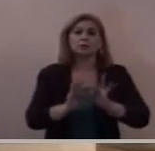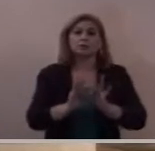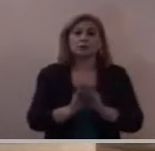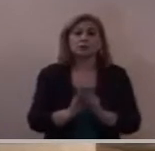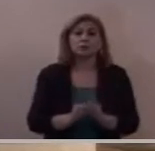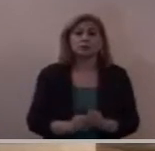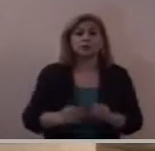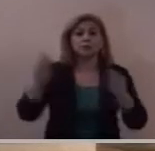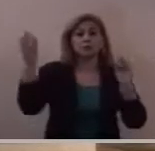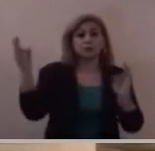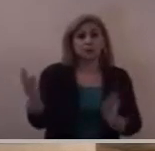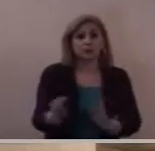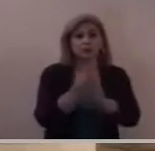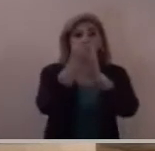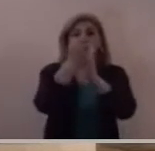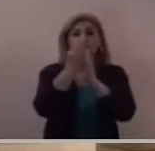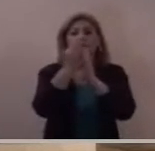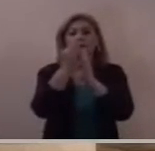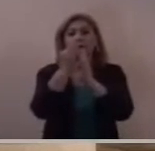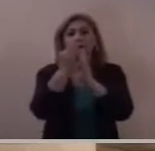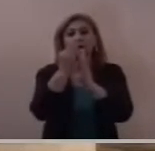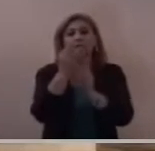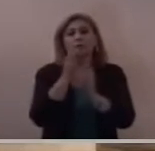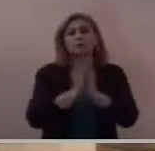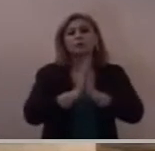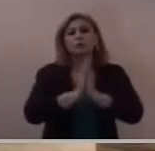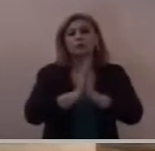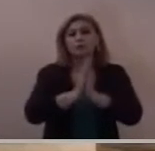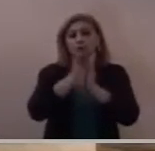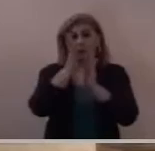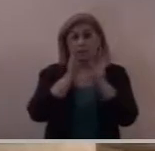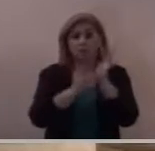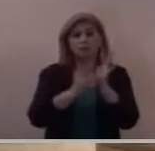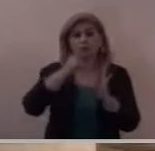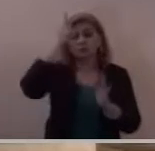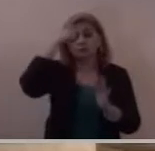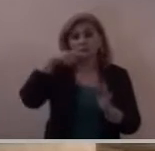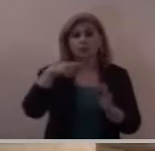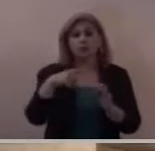Jesús para su criado a quien estimaba